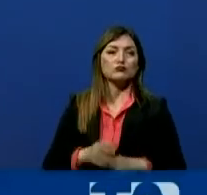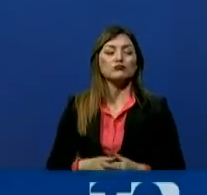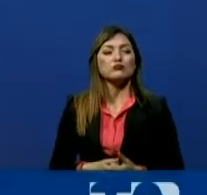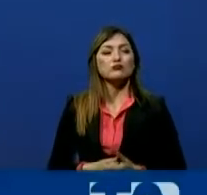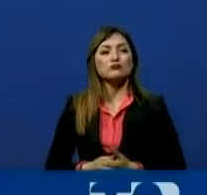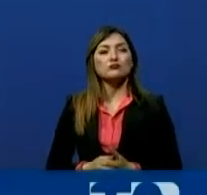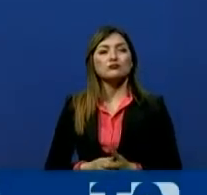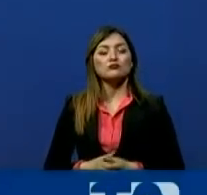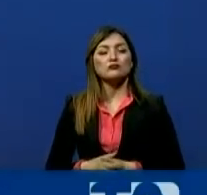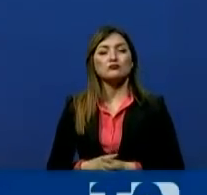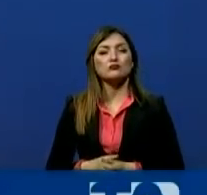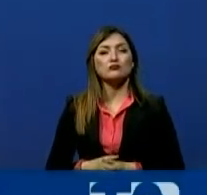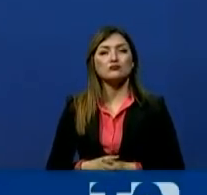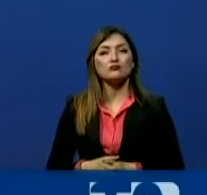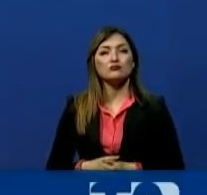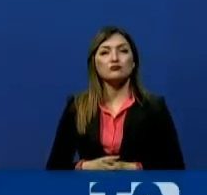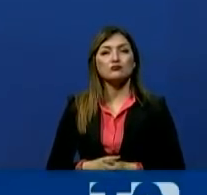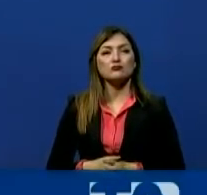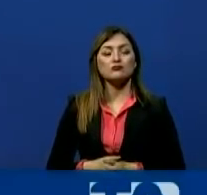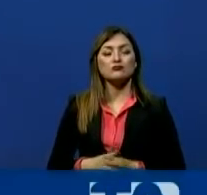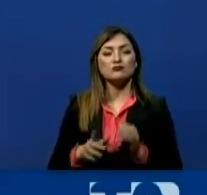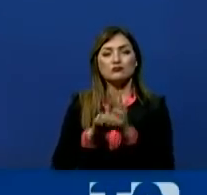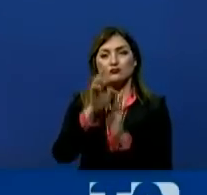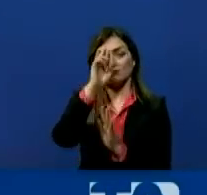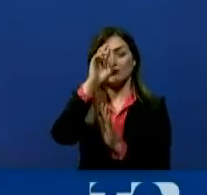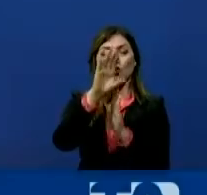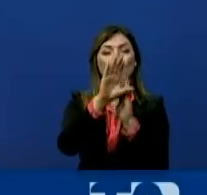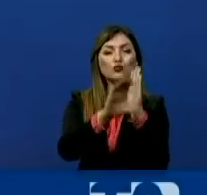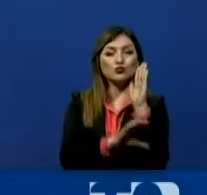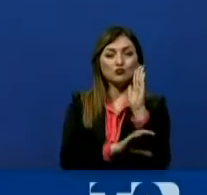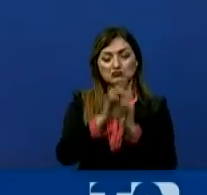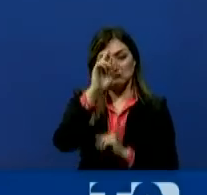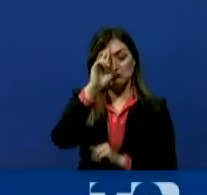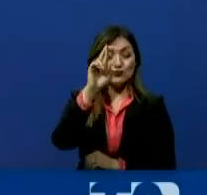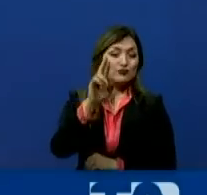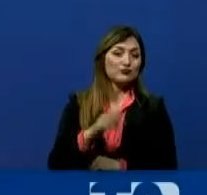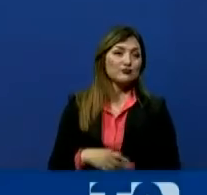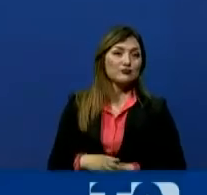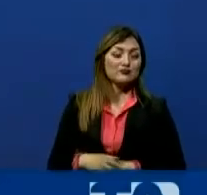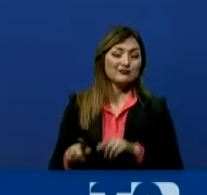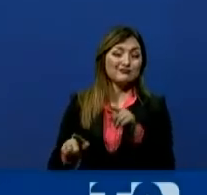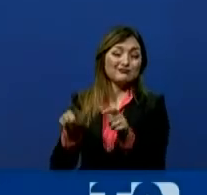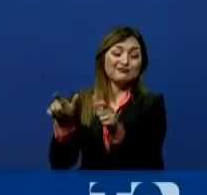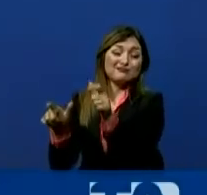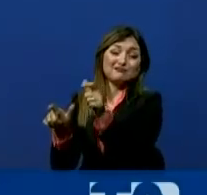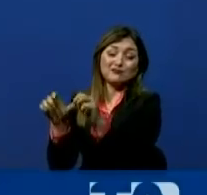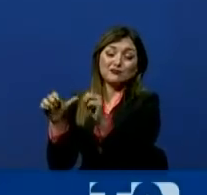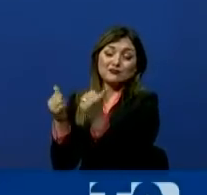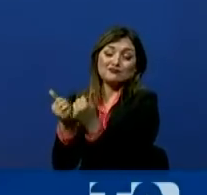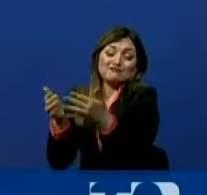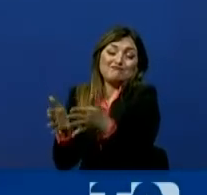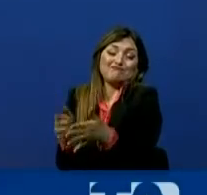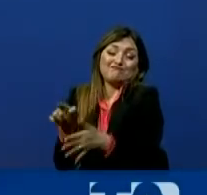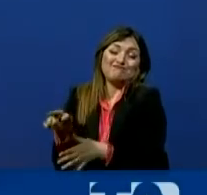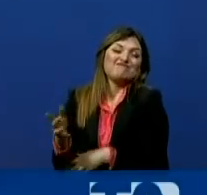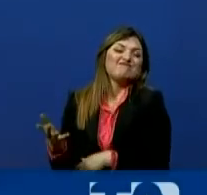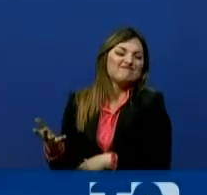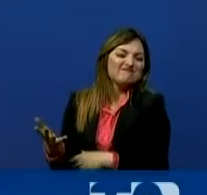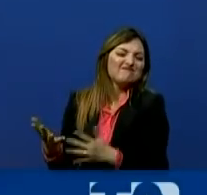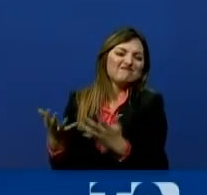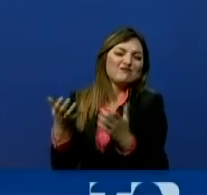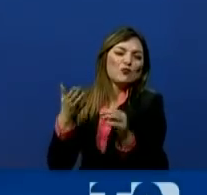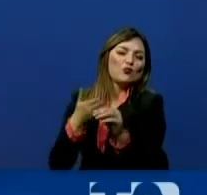Porque tengo que hacer respetar la ley y la Constitución de aquellas personas o asambleístas